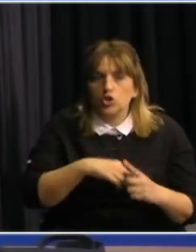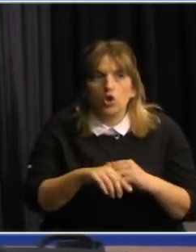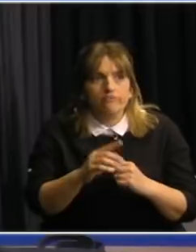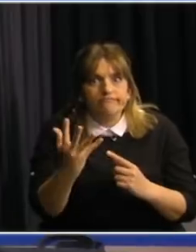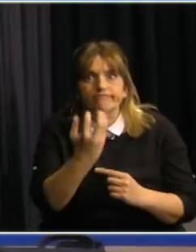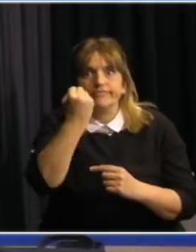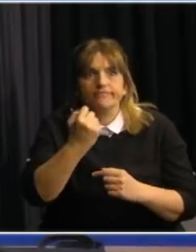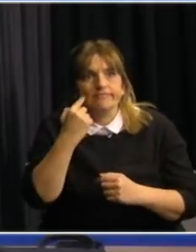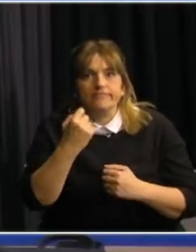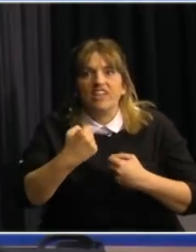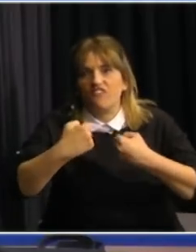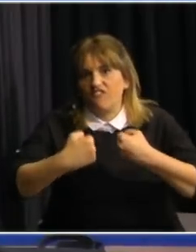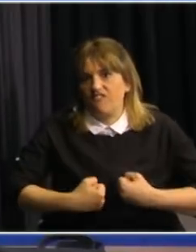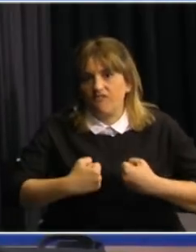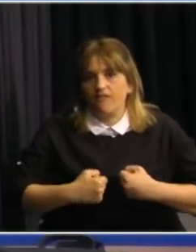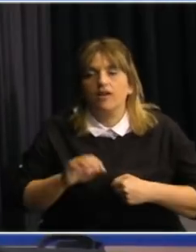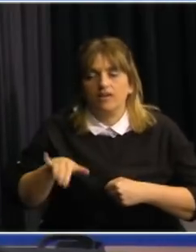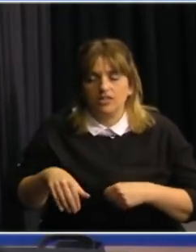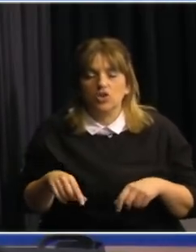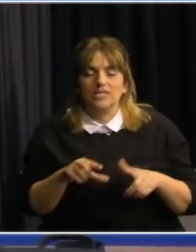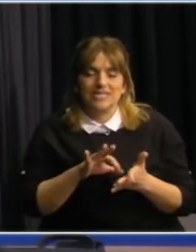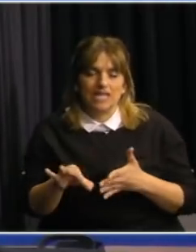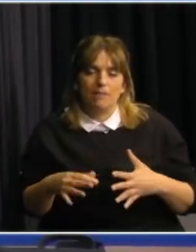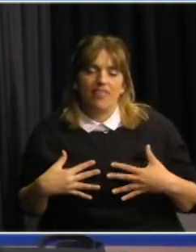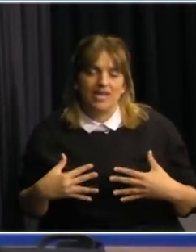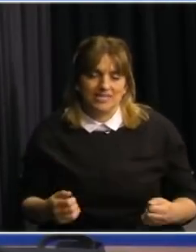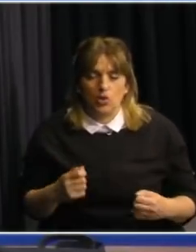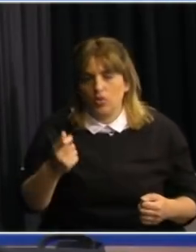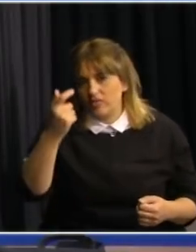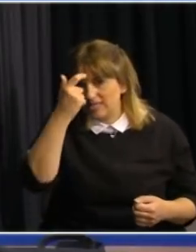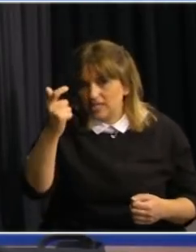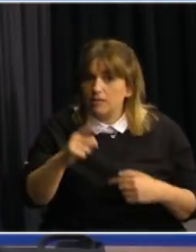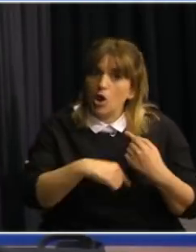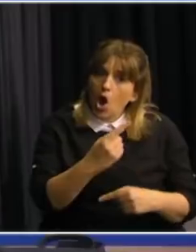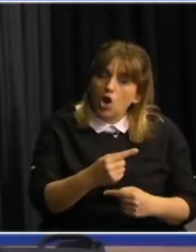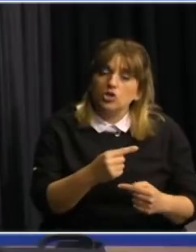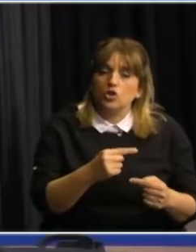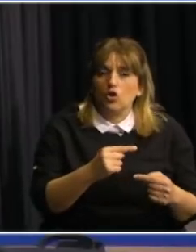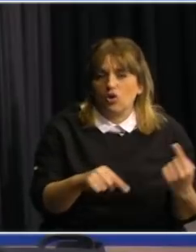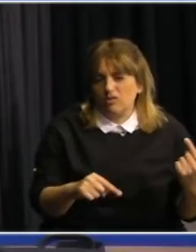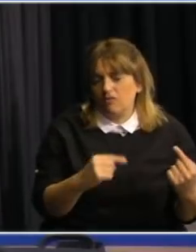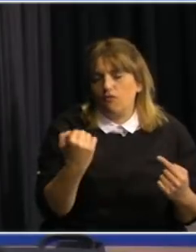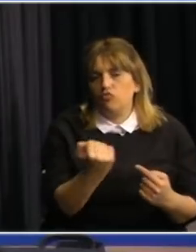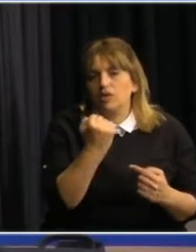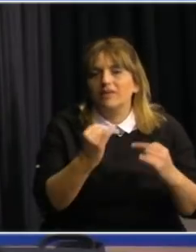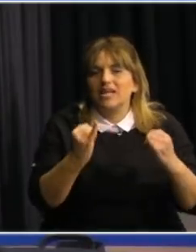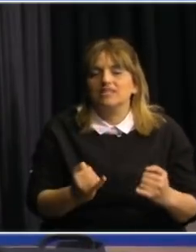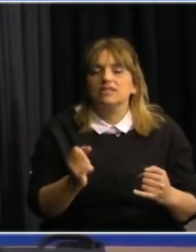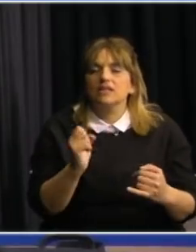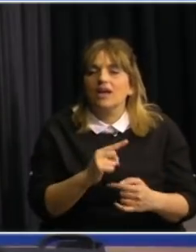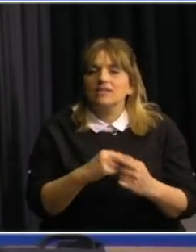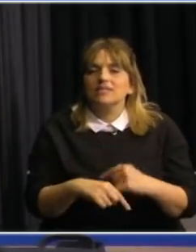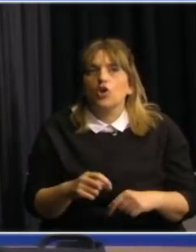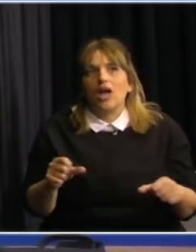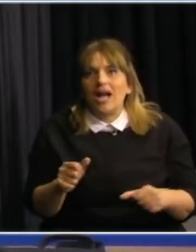y eso sí depende del sistema sanitario y científico pero el otro eje es el